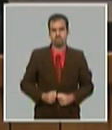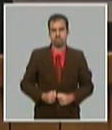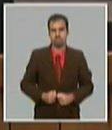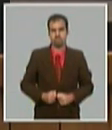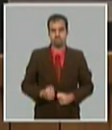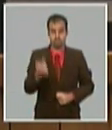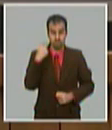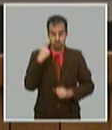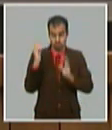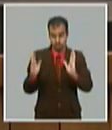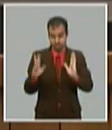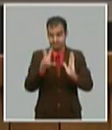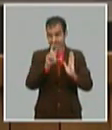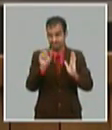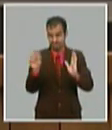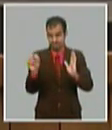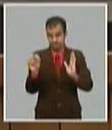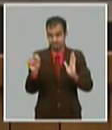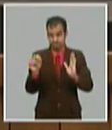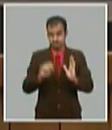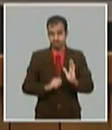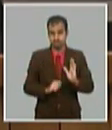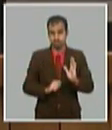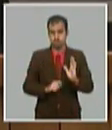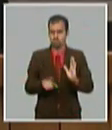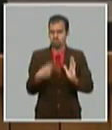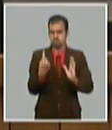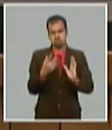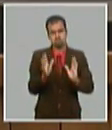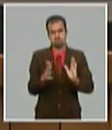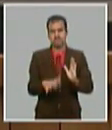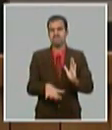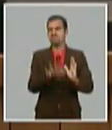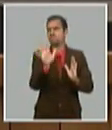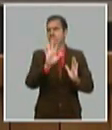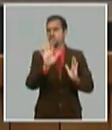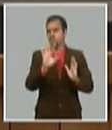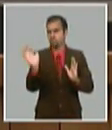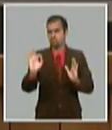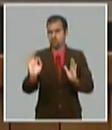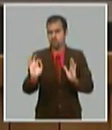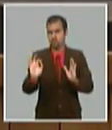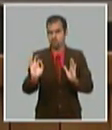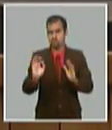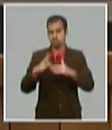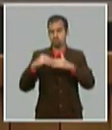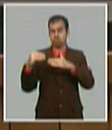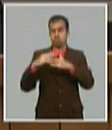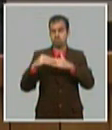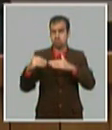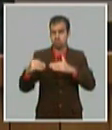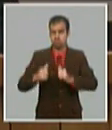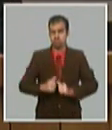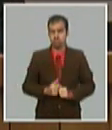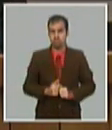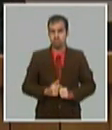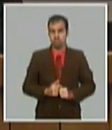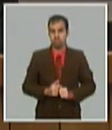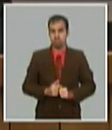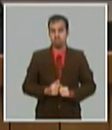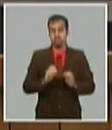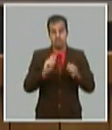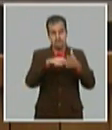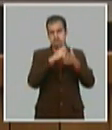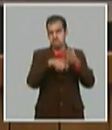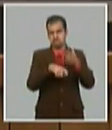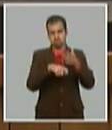hemos recibido el 55% de la divisa que teníamos prevista en el plan